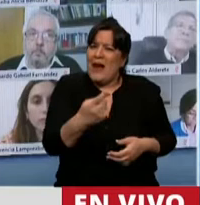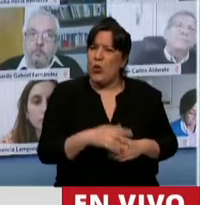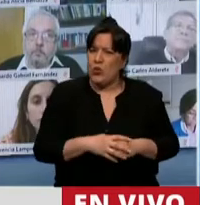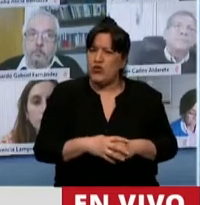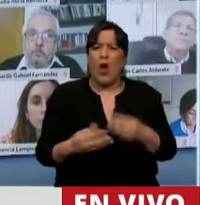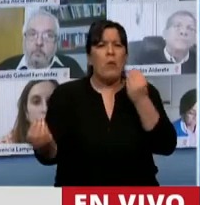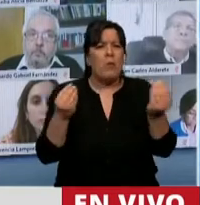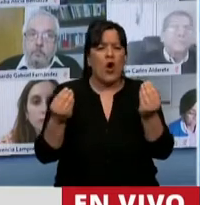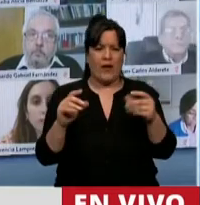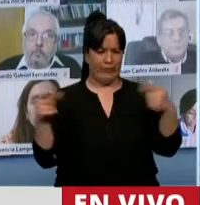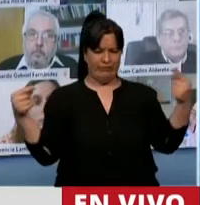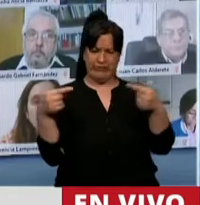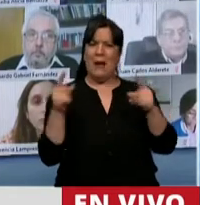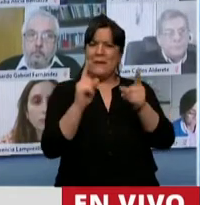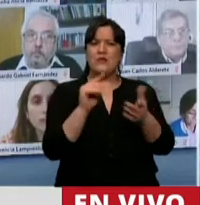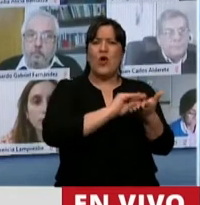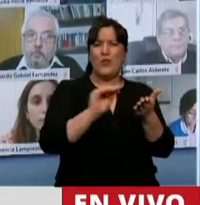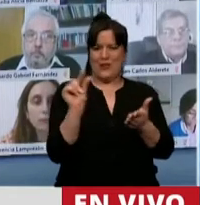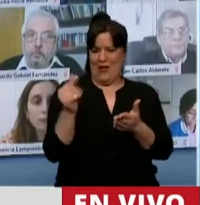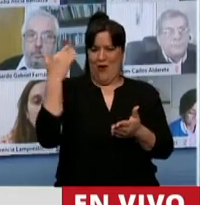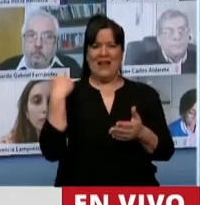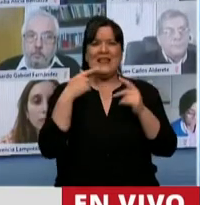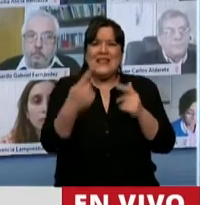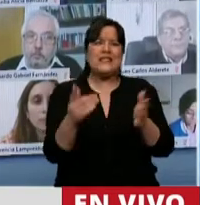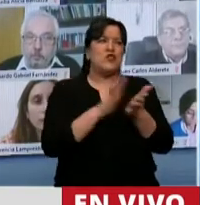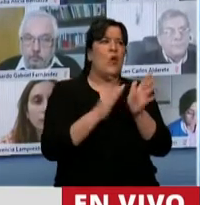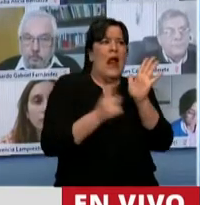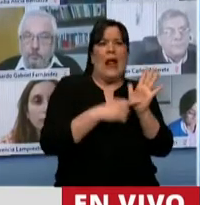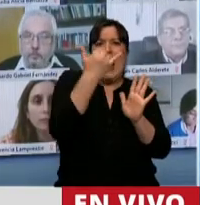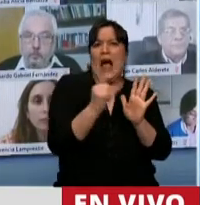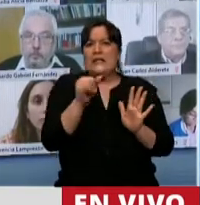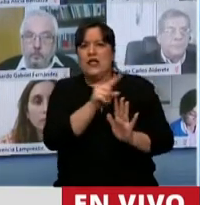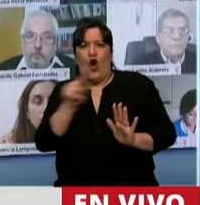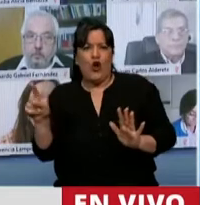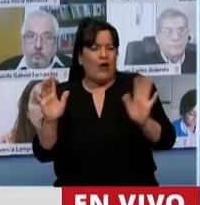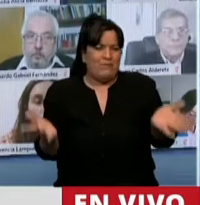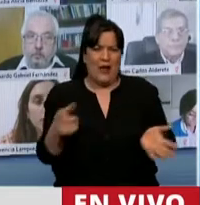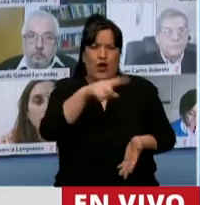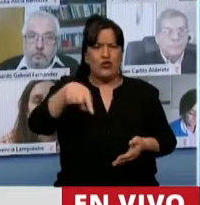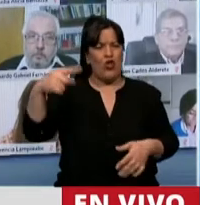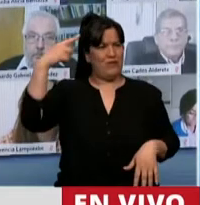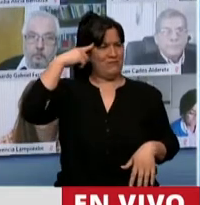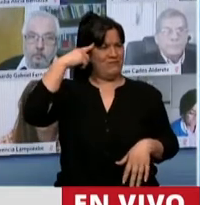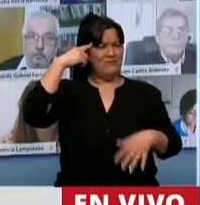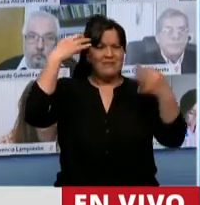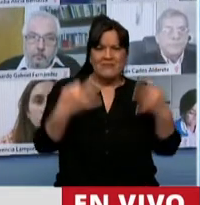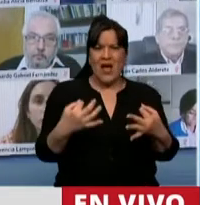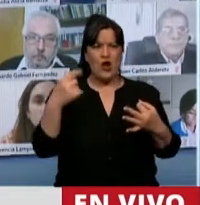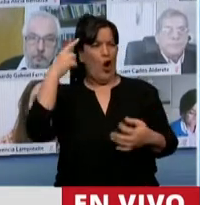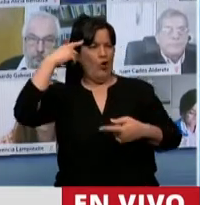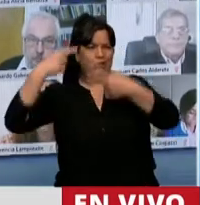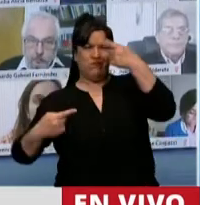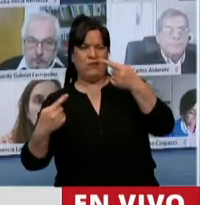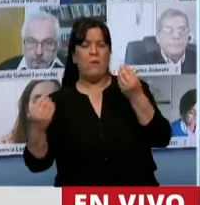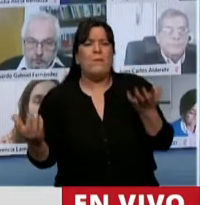disyuntiva, en vez de ser lo que planteaba el diputado propinante, sobre reglas o no, es sobre sentido común o no. Porque